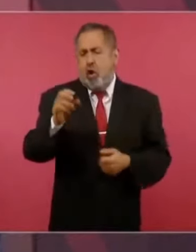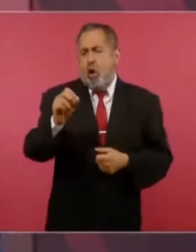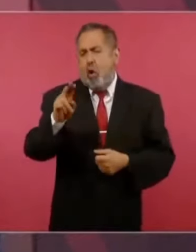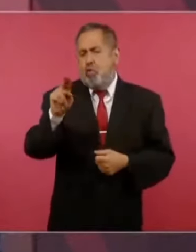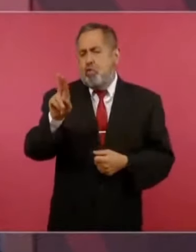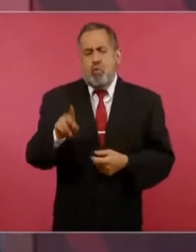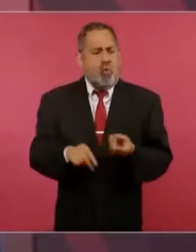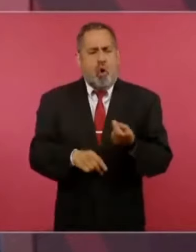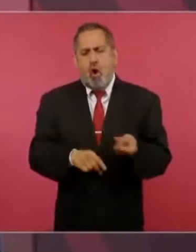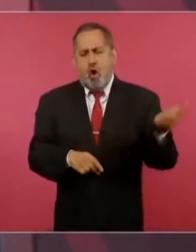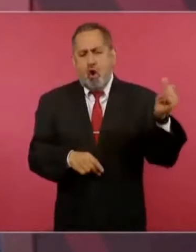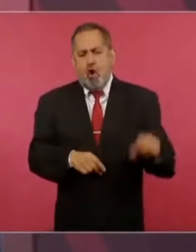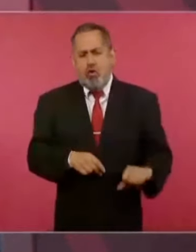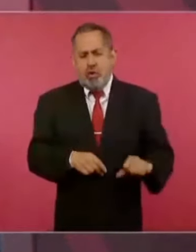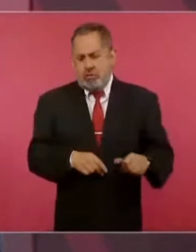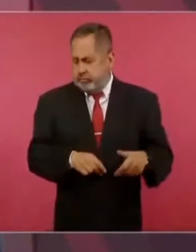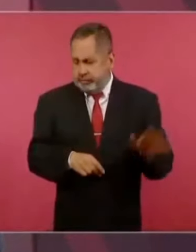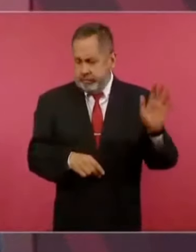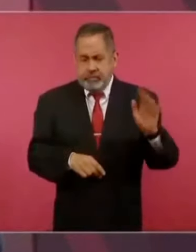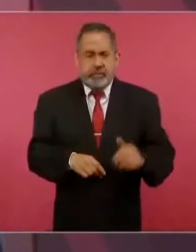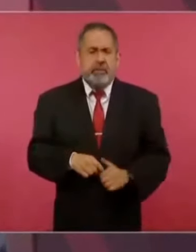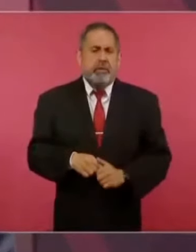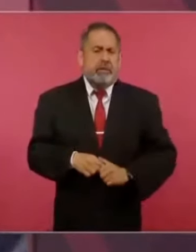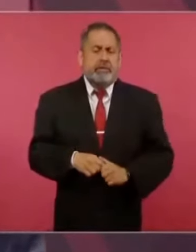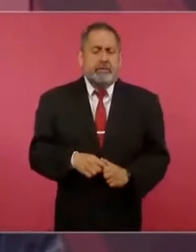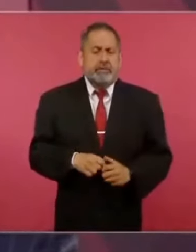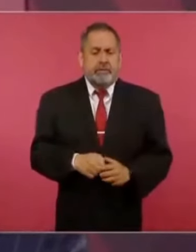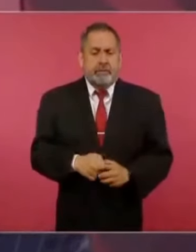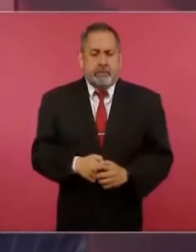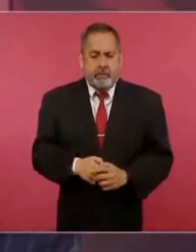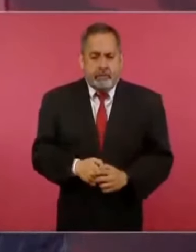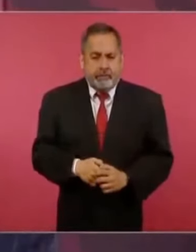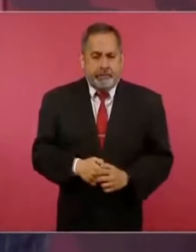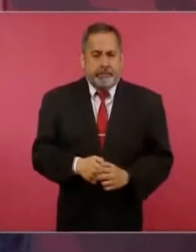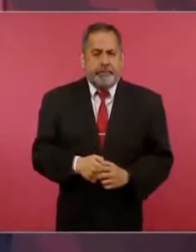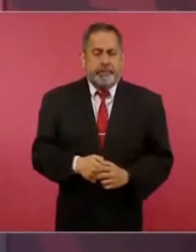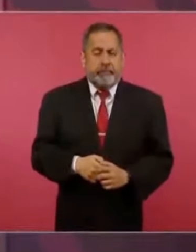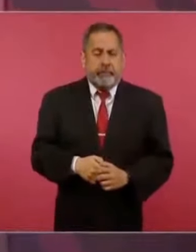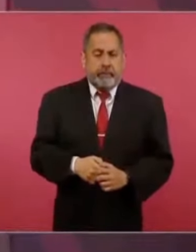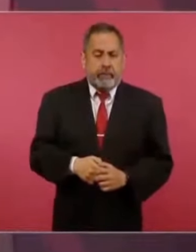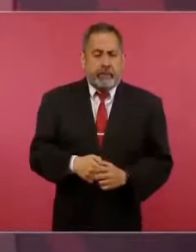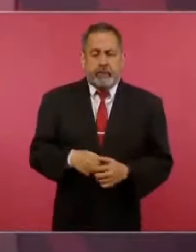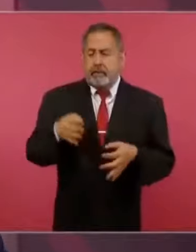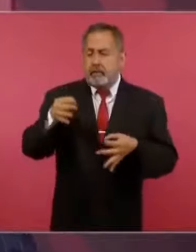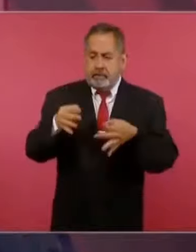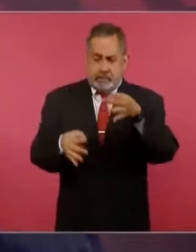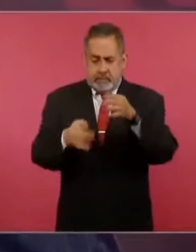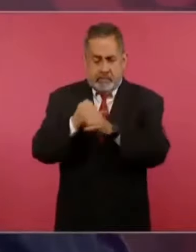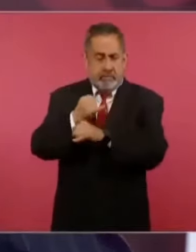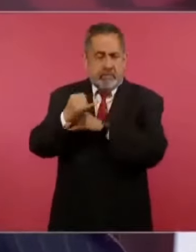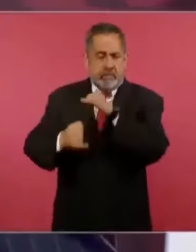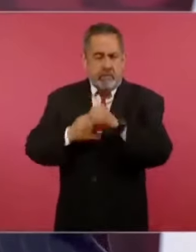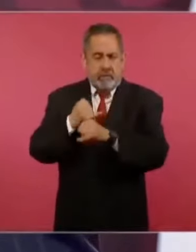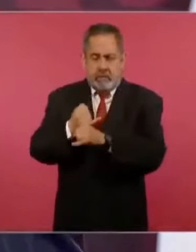que presente el Tribunal Internacional